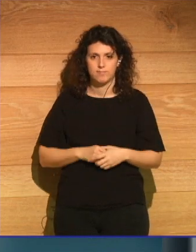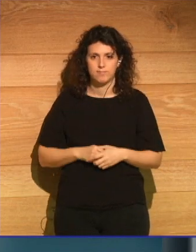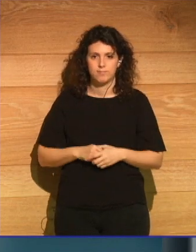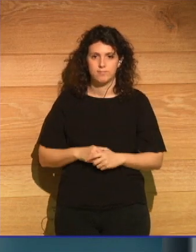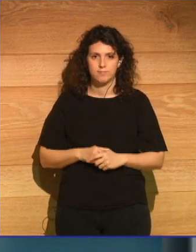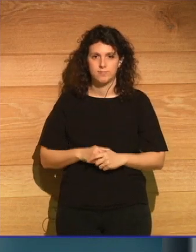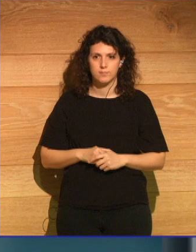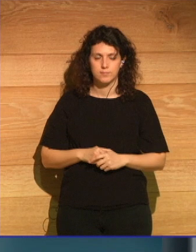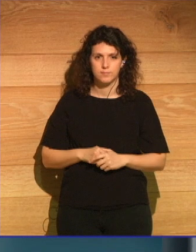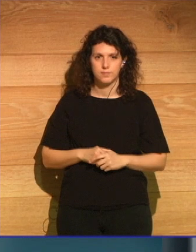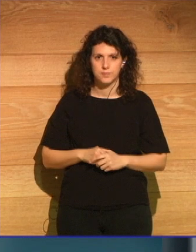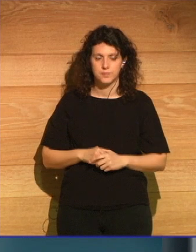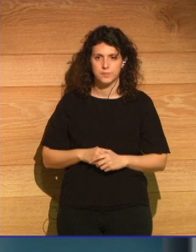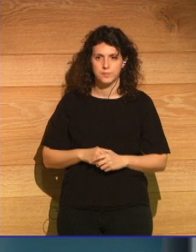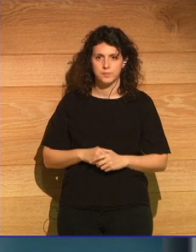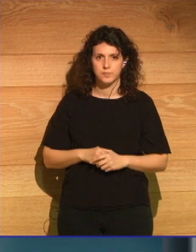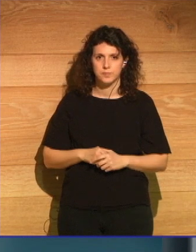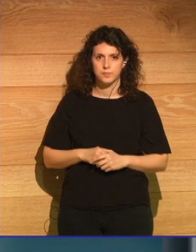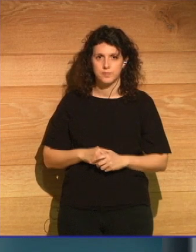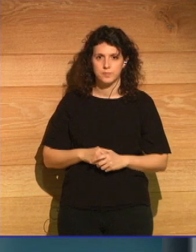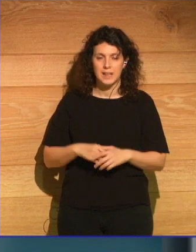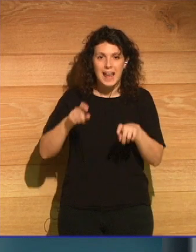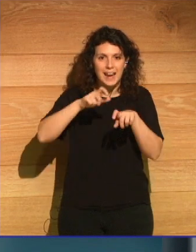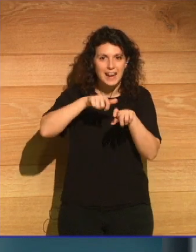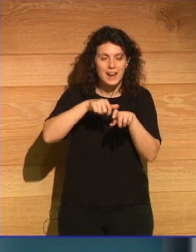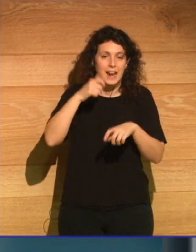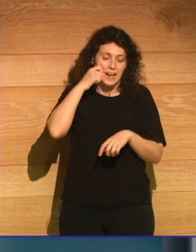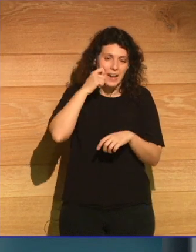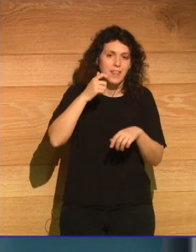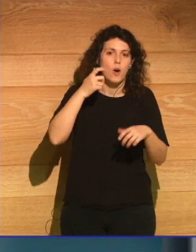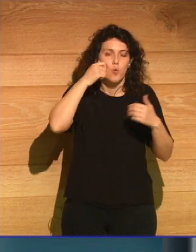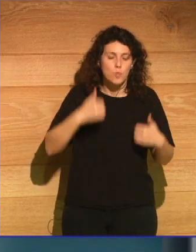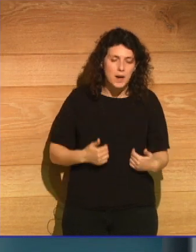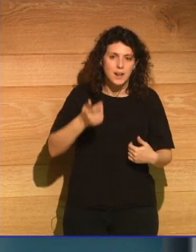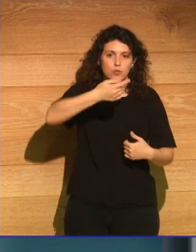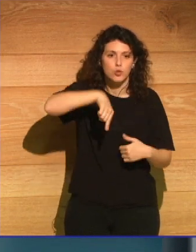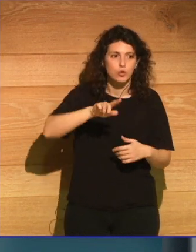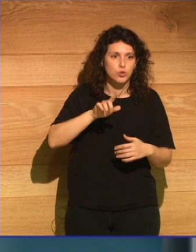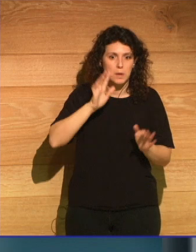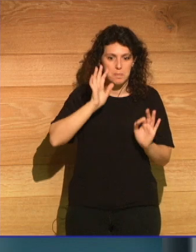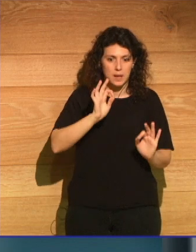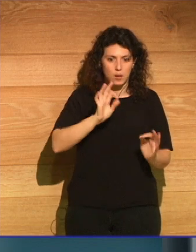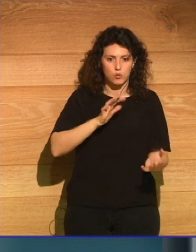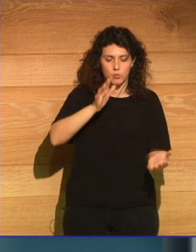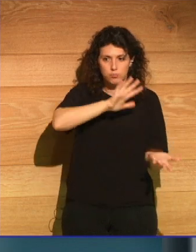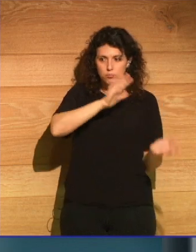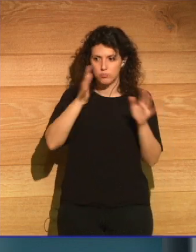¿Tiene la raza humana, tenemos el peligro de convertirnos en medusa?